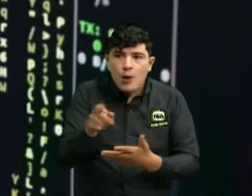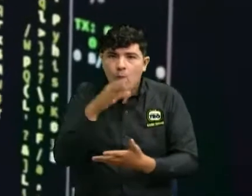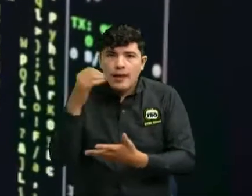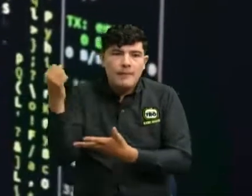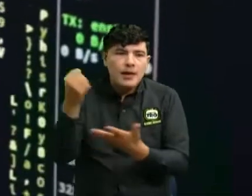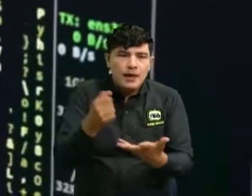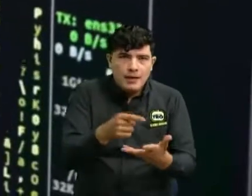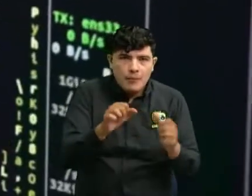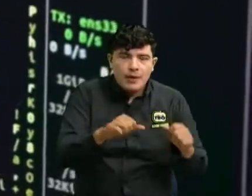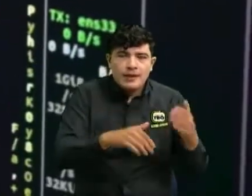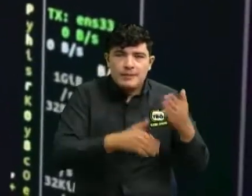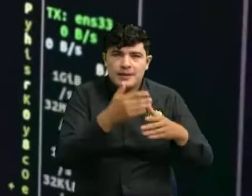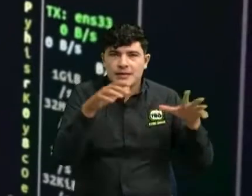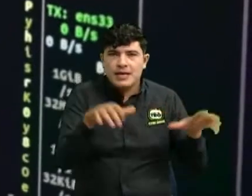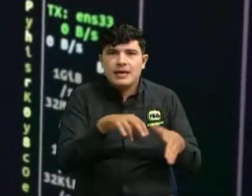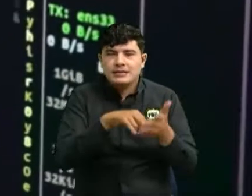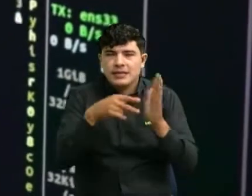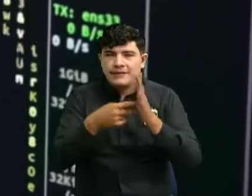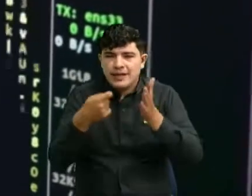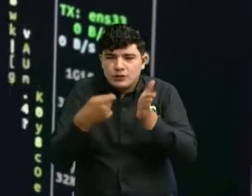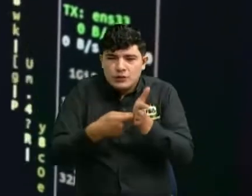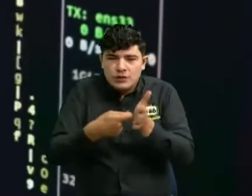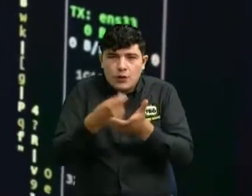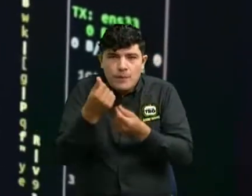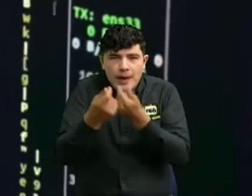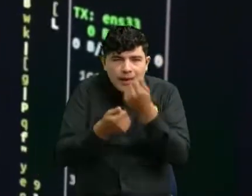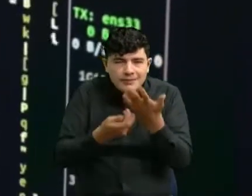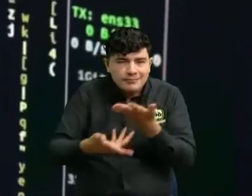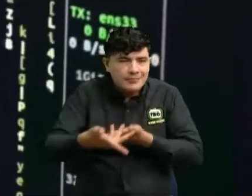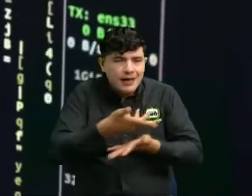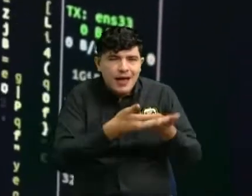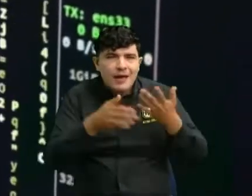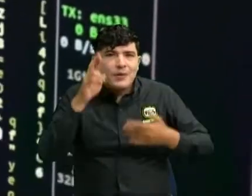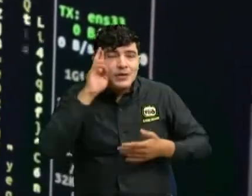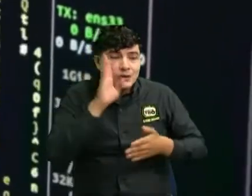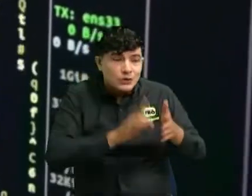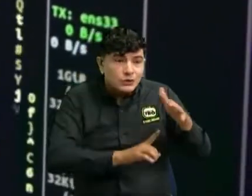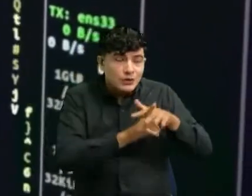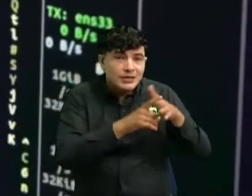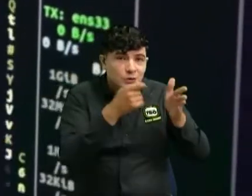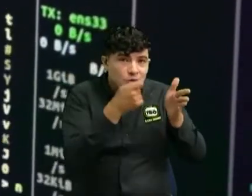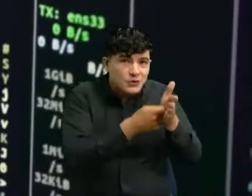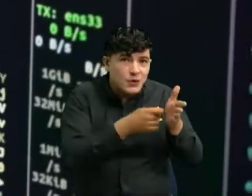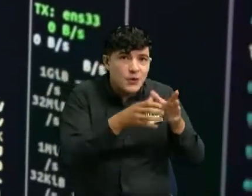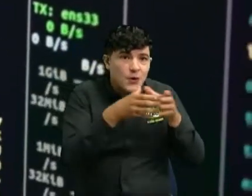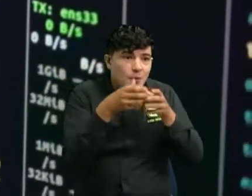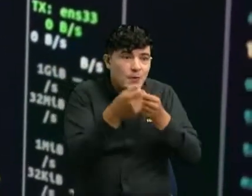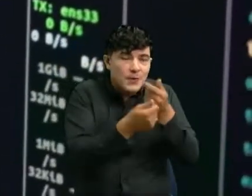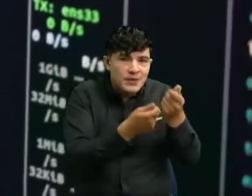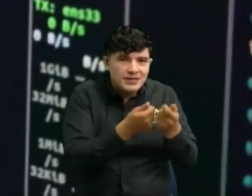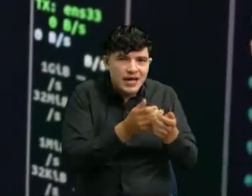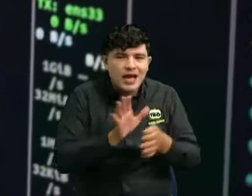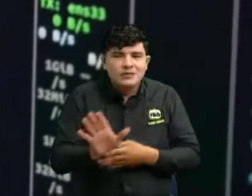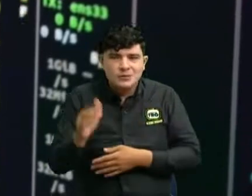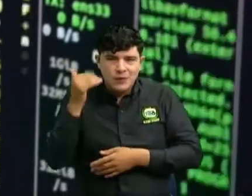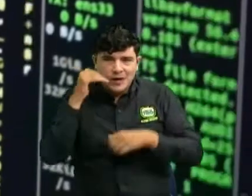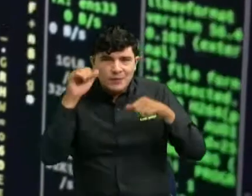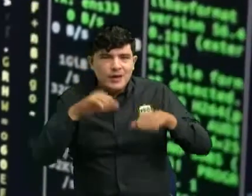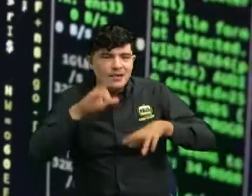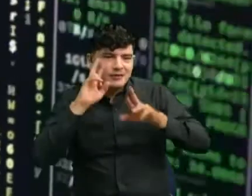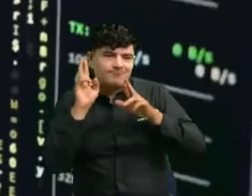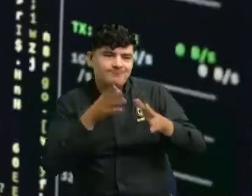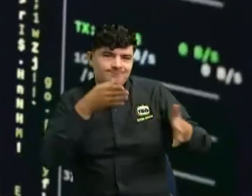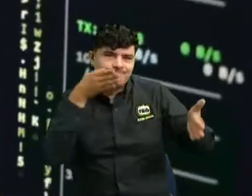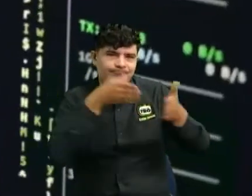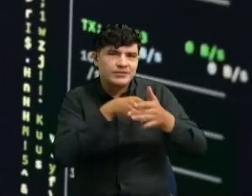mercantil entonces una sociedad comercial entonces al existir esa sociedad comercial ella podría iniciar las acciones para que se